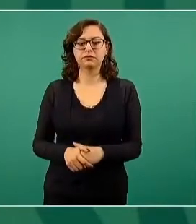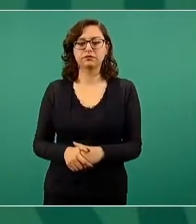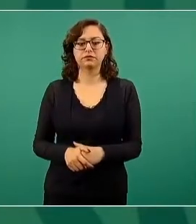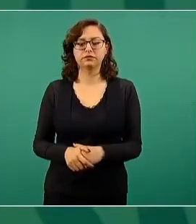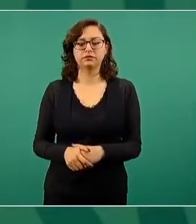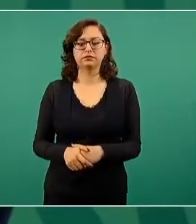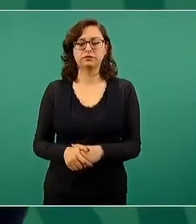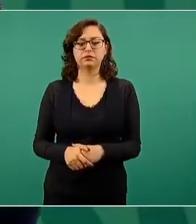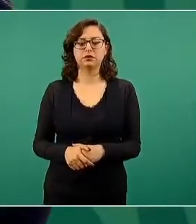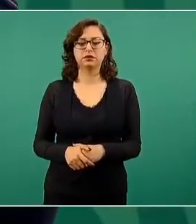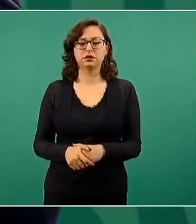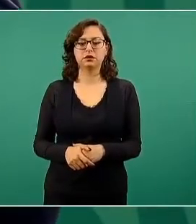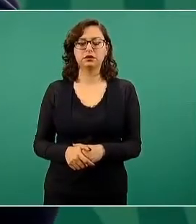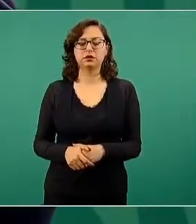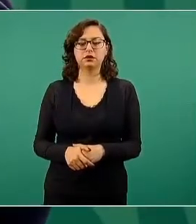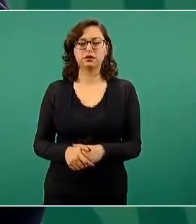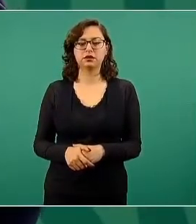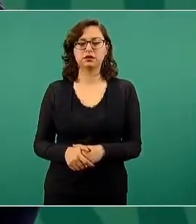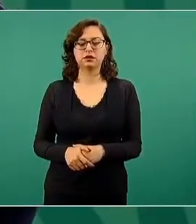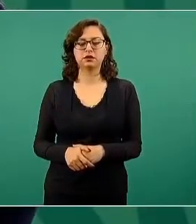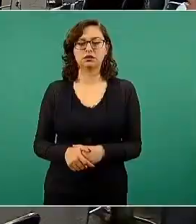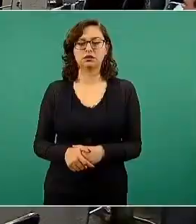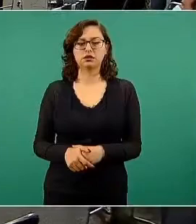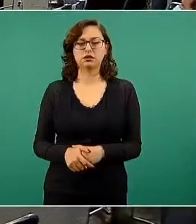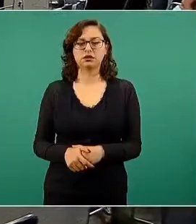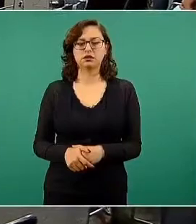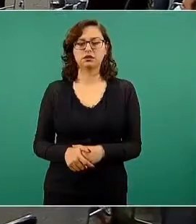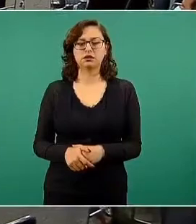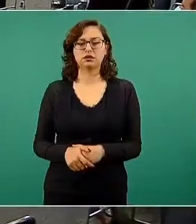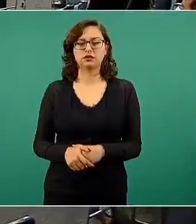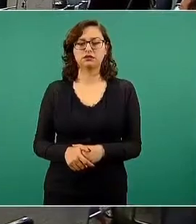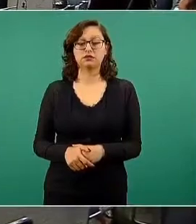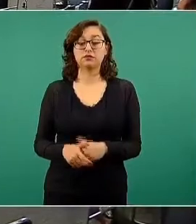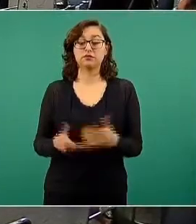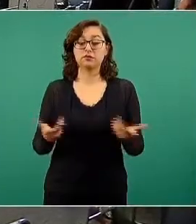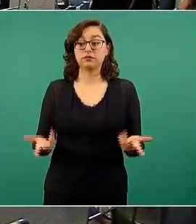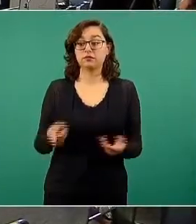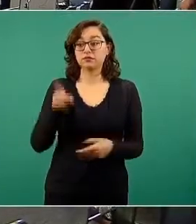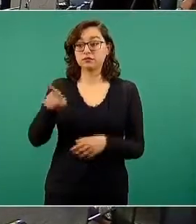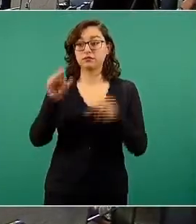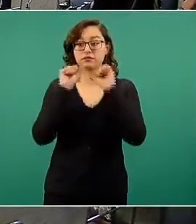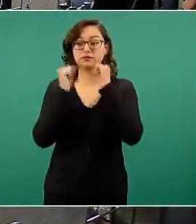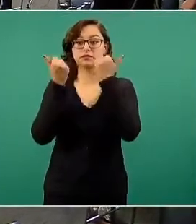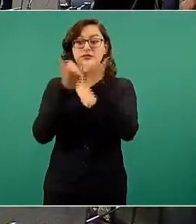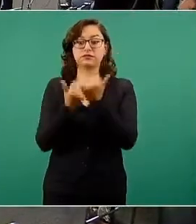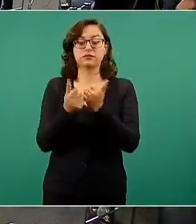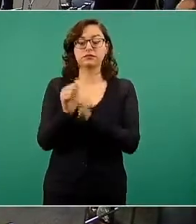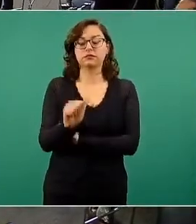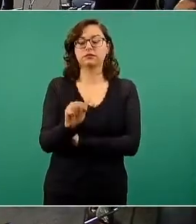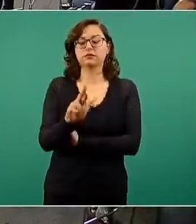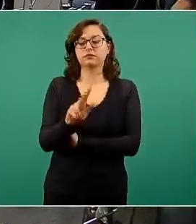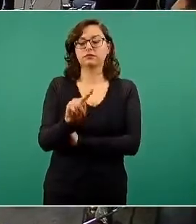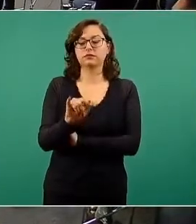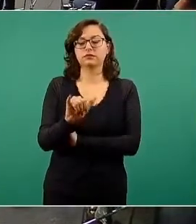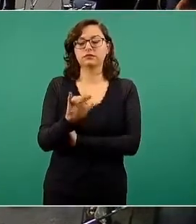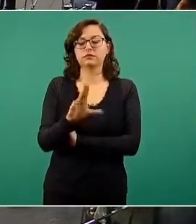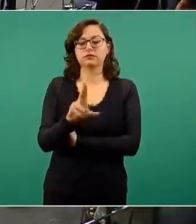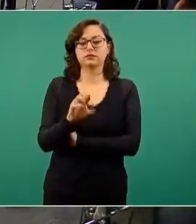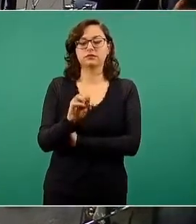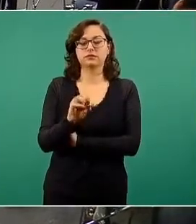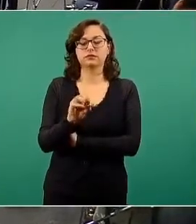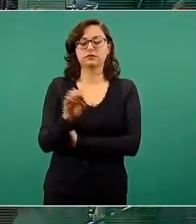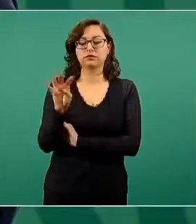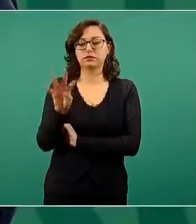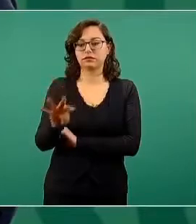Bueno, esto de el artículo 19 no lo sabía la gente